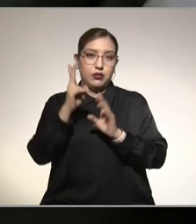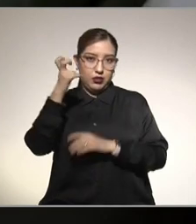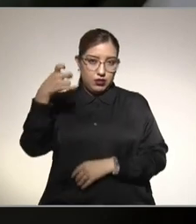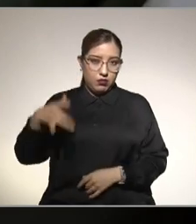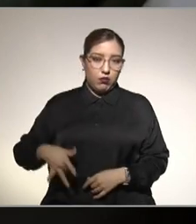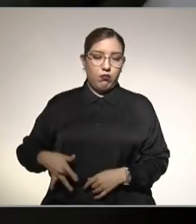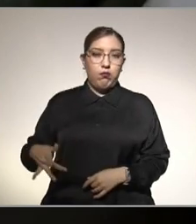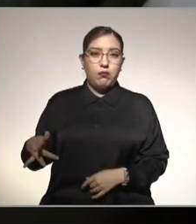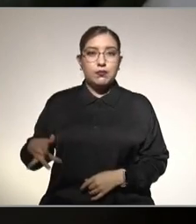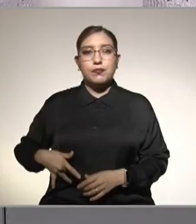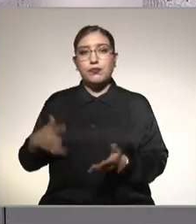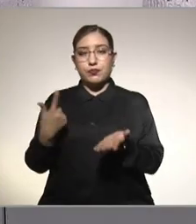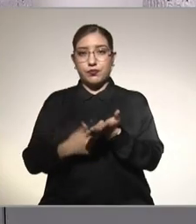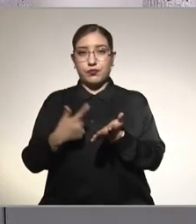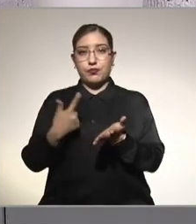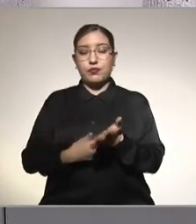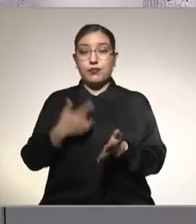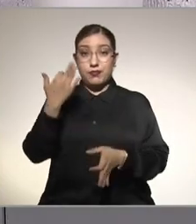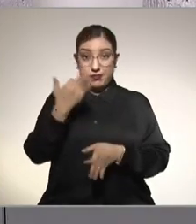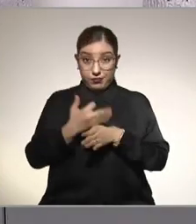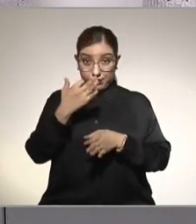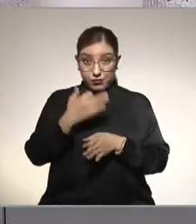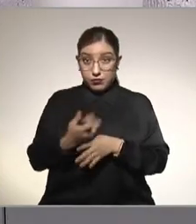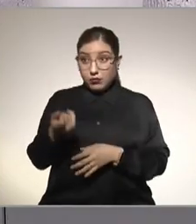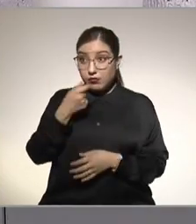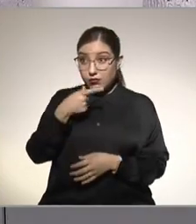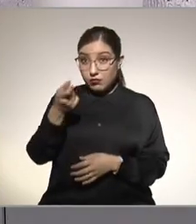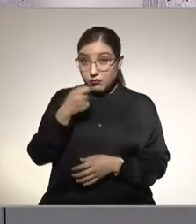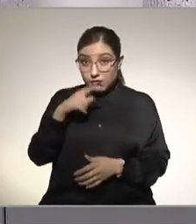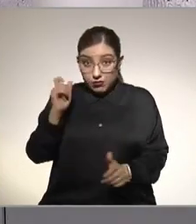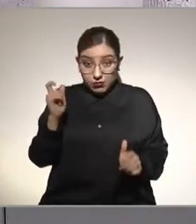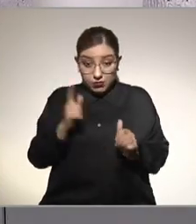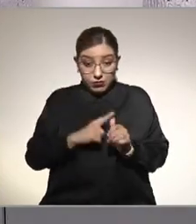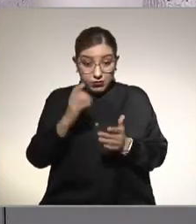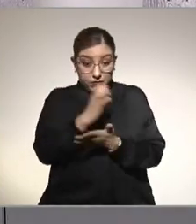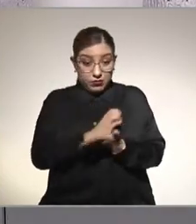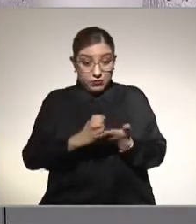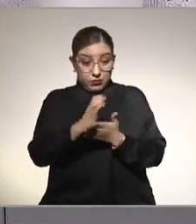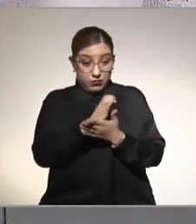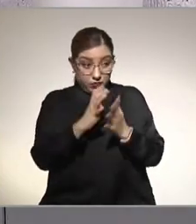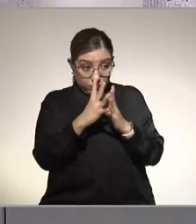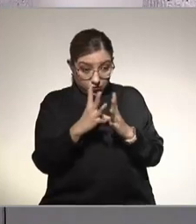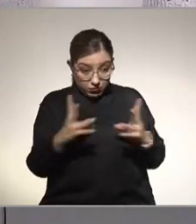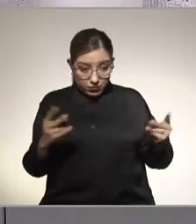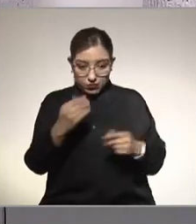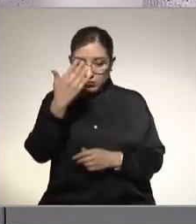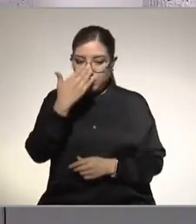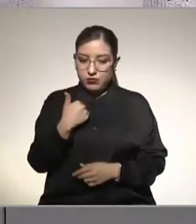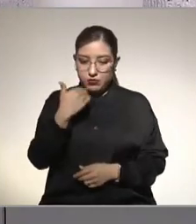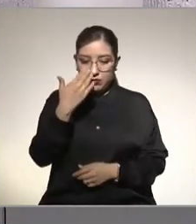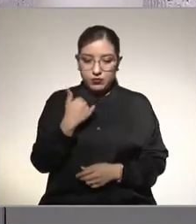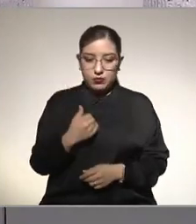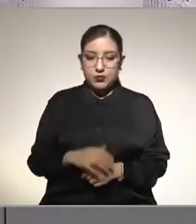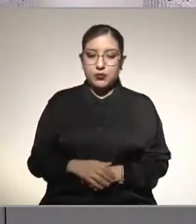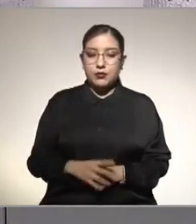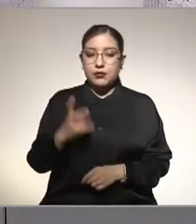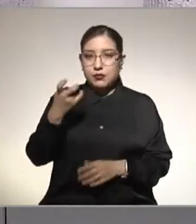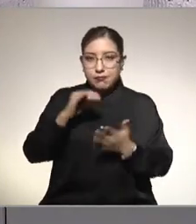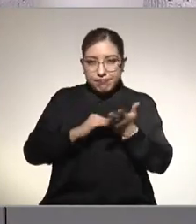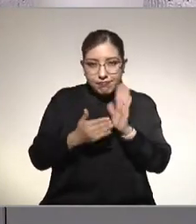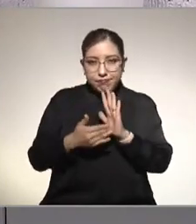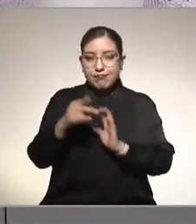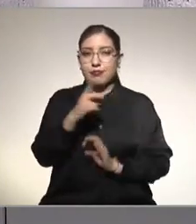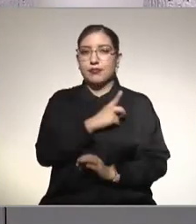de hecho no existe actualmente un medicamento que pueda curar el hígado graso las estrategias que tenemos tienen que ver justamente con